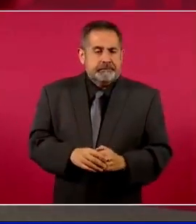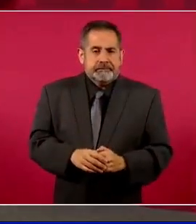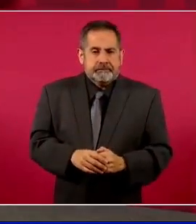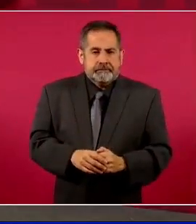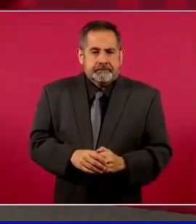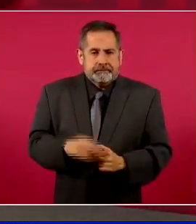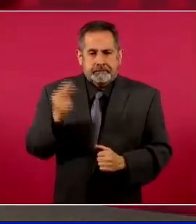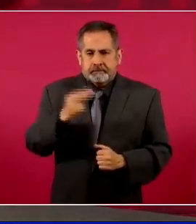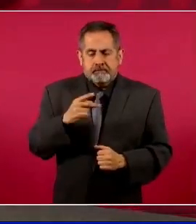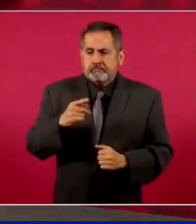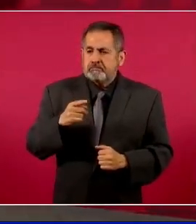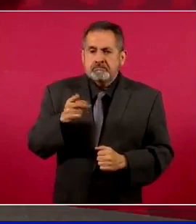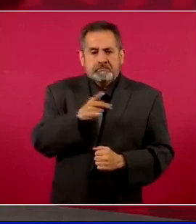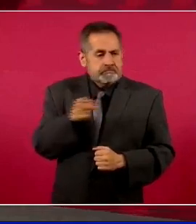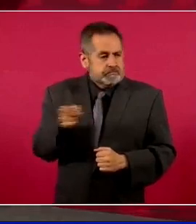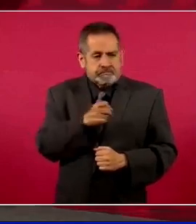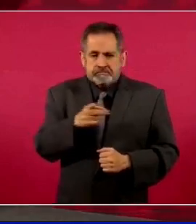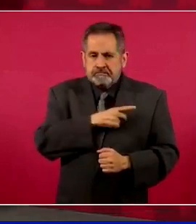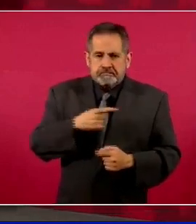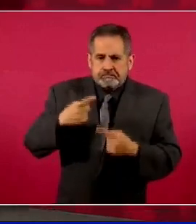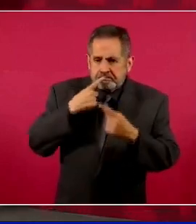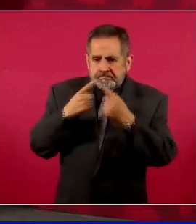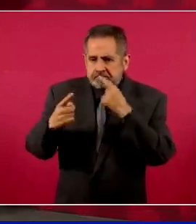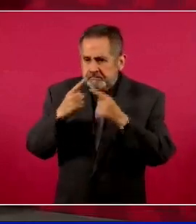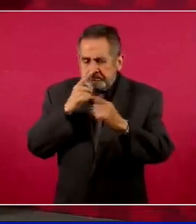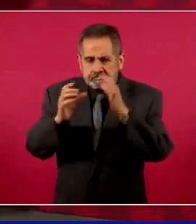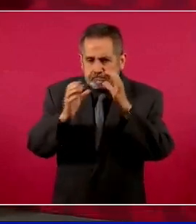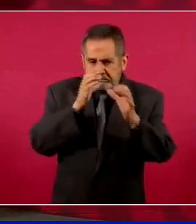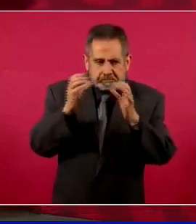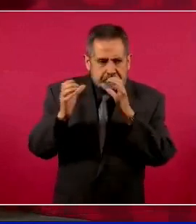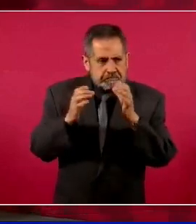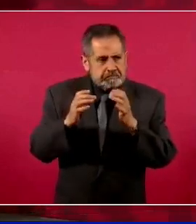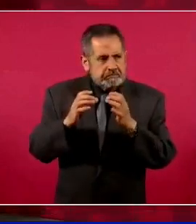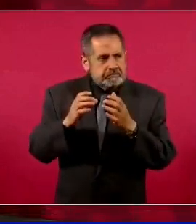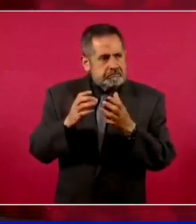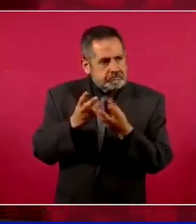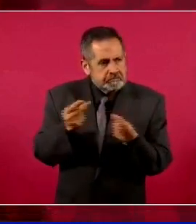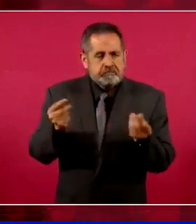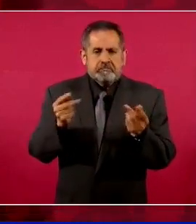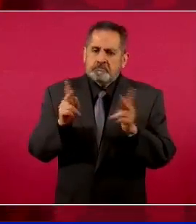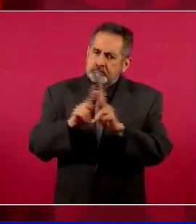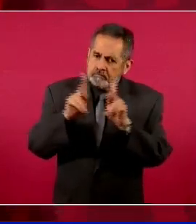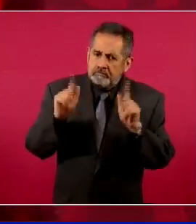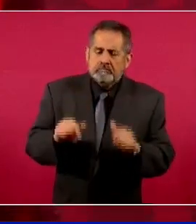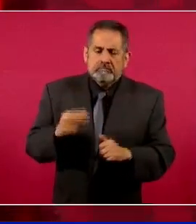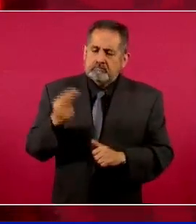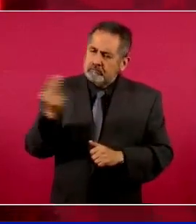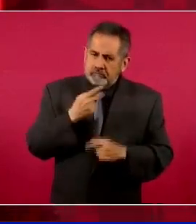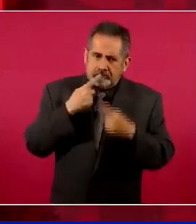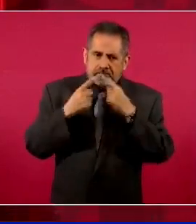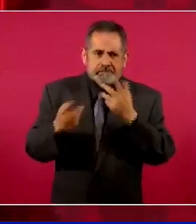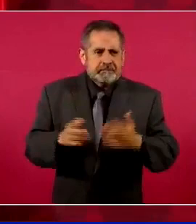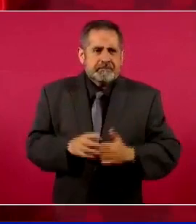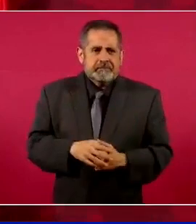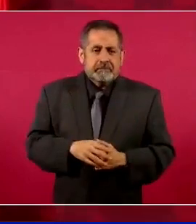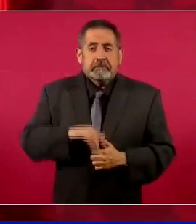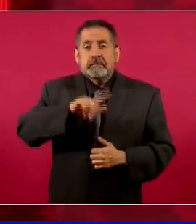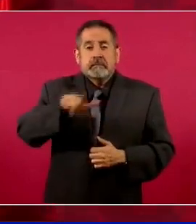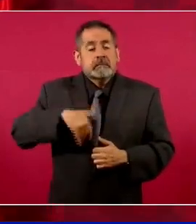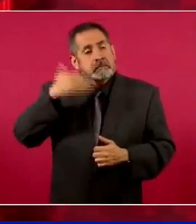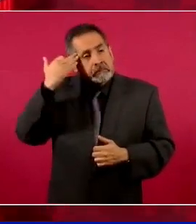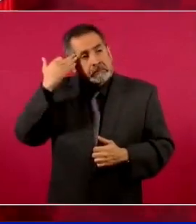abrir el diálogo para conseguir la paz, que ya no se tarden,